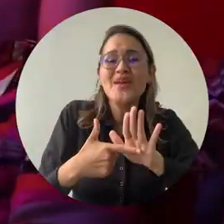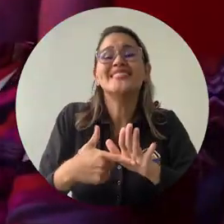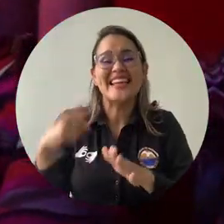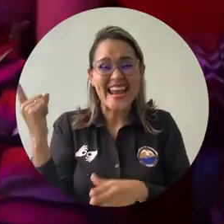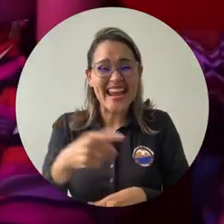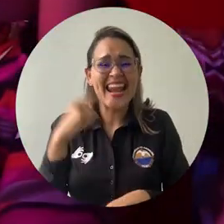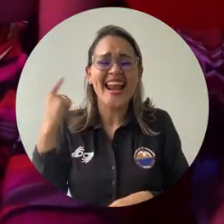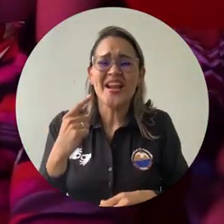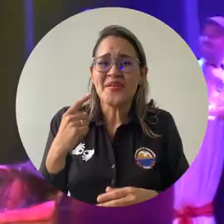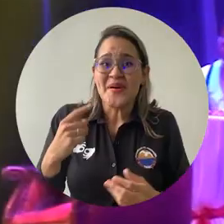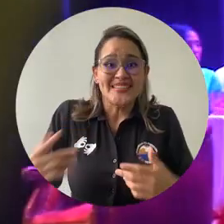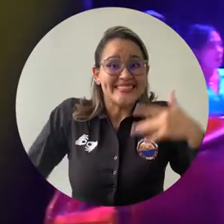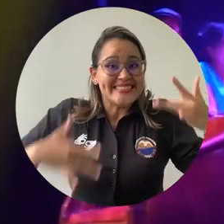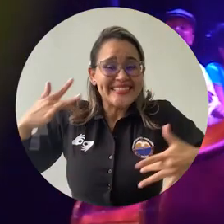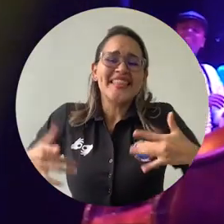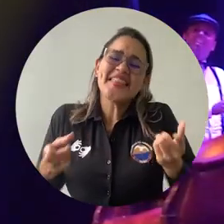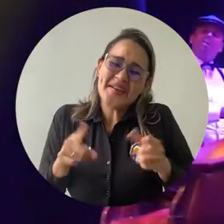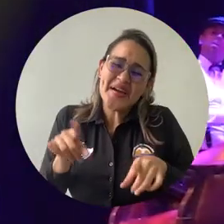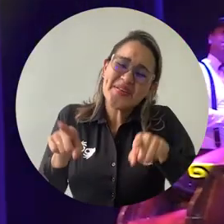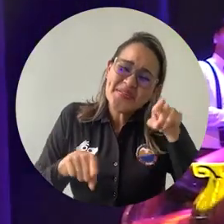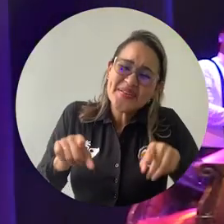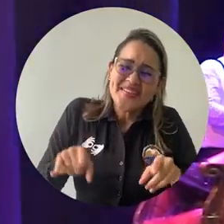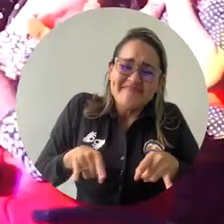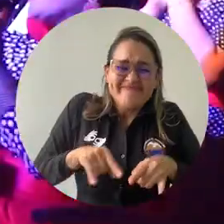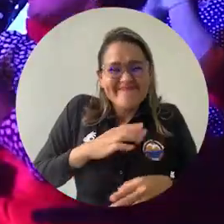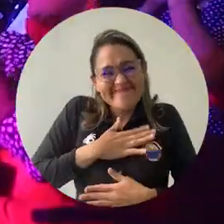y a su vez nostalgia la gran noche de antaño.